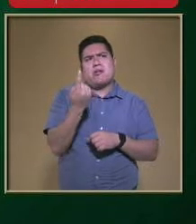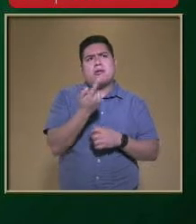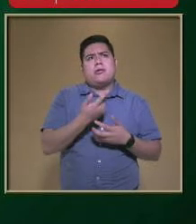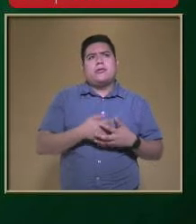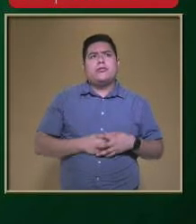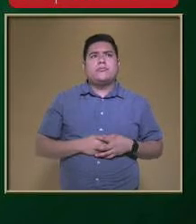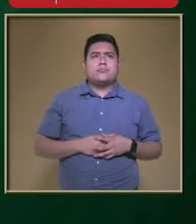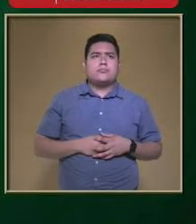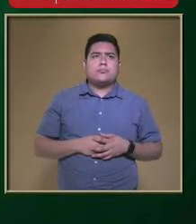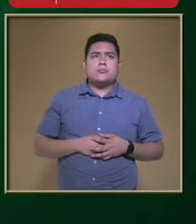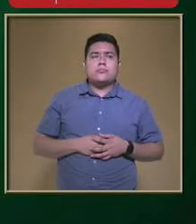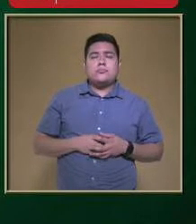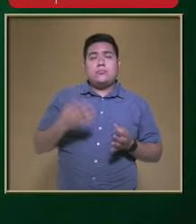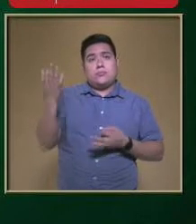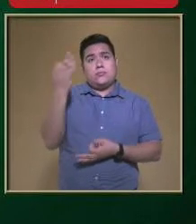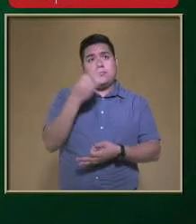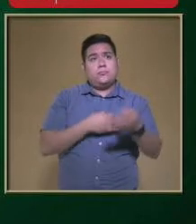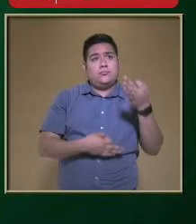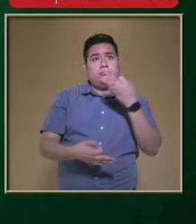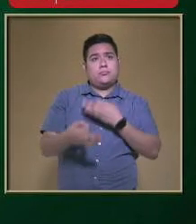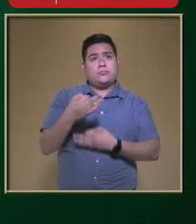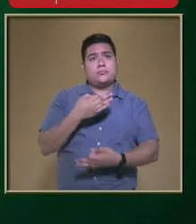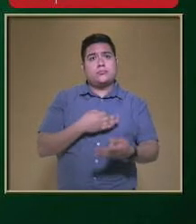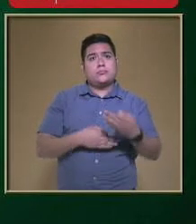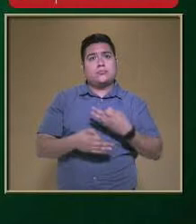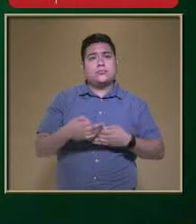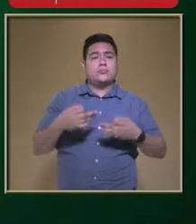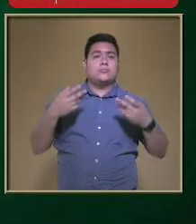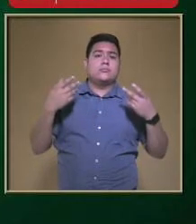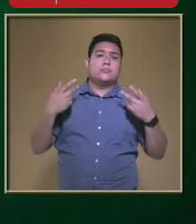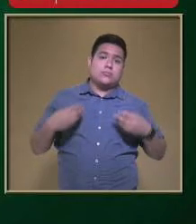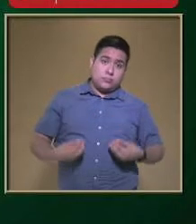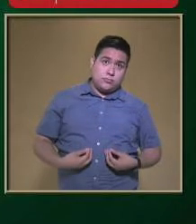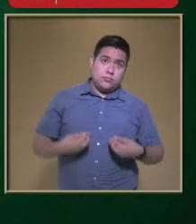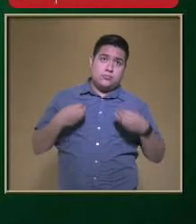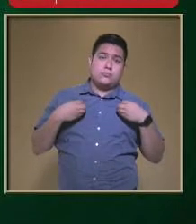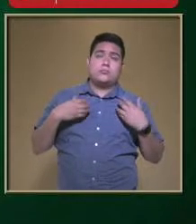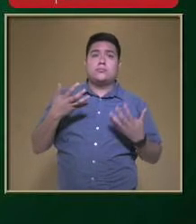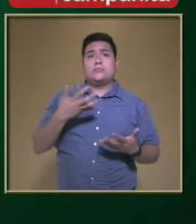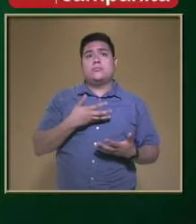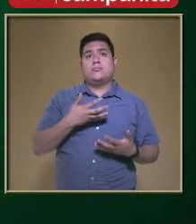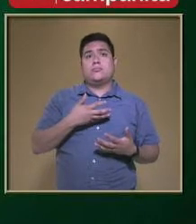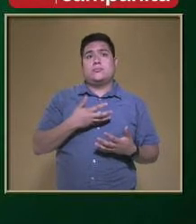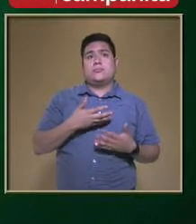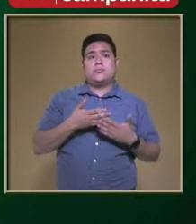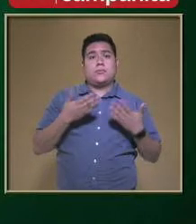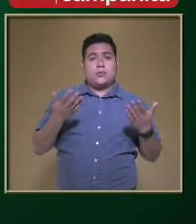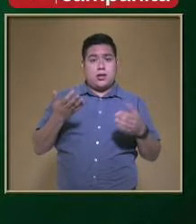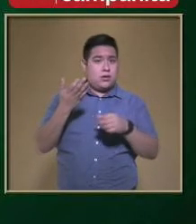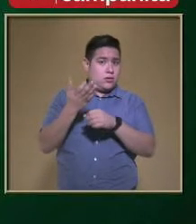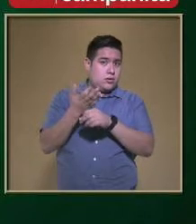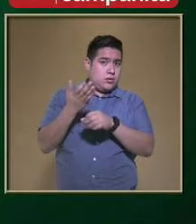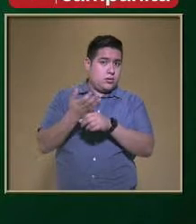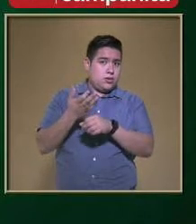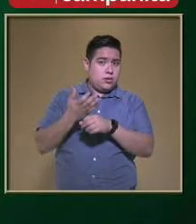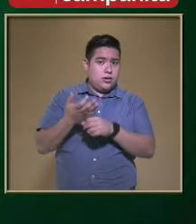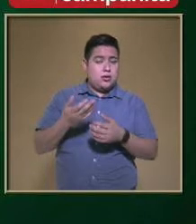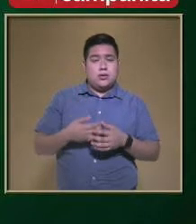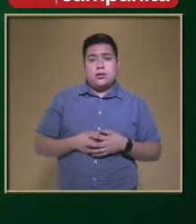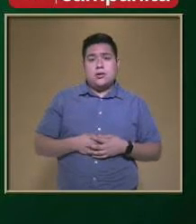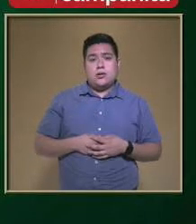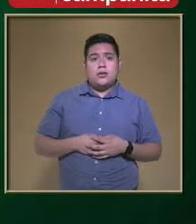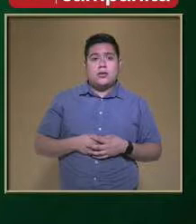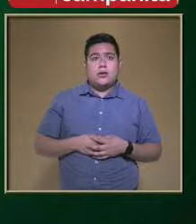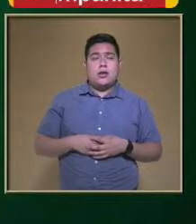Bueno, pues porque Todos los seres vivos Y especialmente nosotros Ahorita que es el tema Sobre los